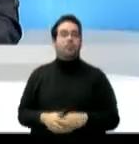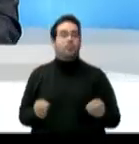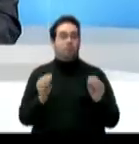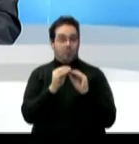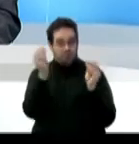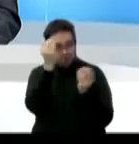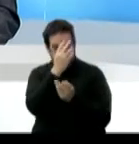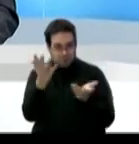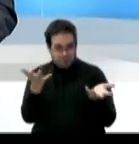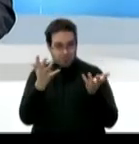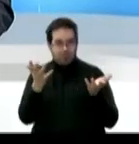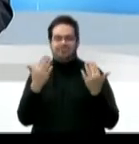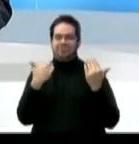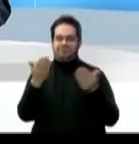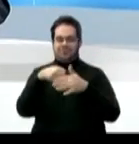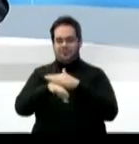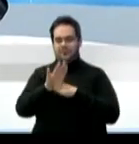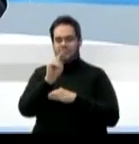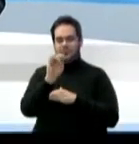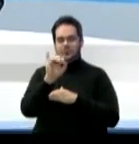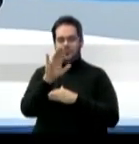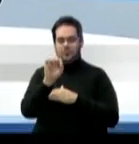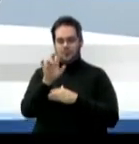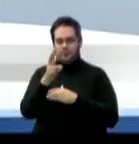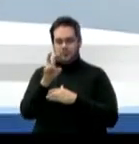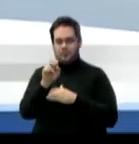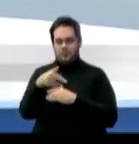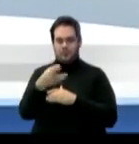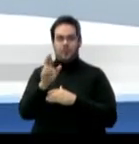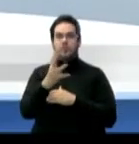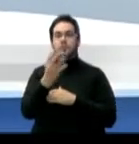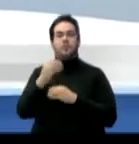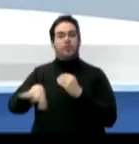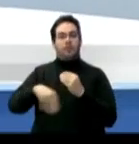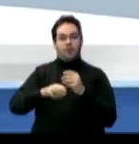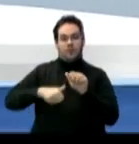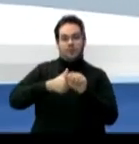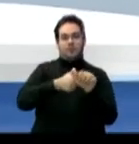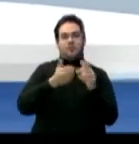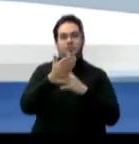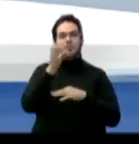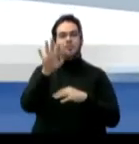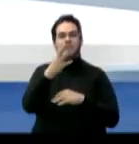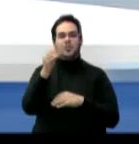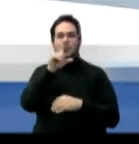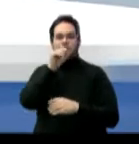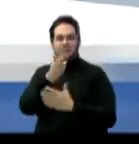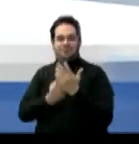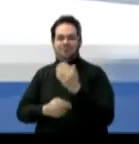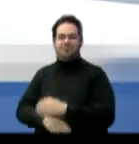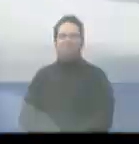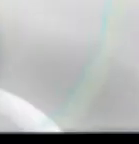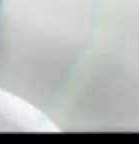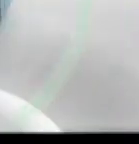otras noticias, visite nuestra página noticias247.pr y síganos en nuestras redes en Facebook y Twitter.